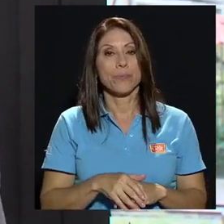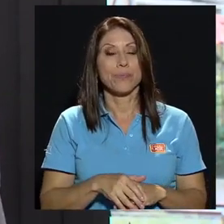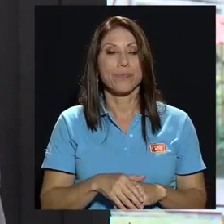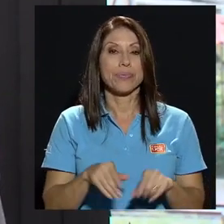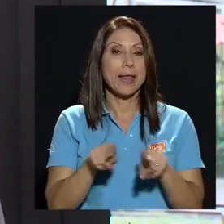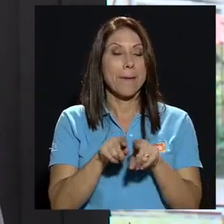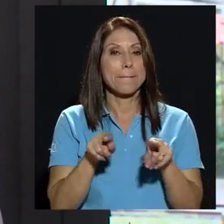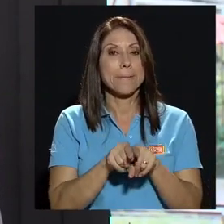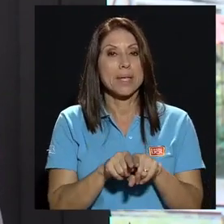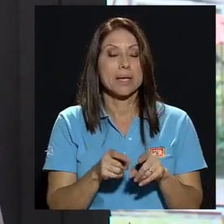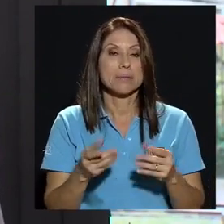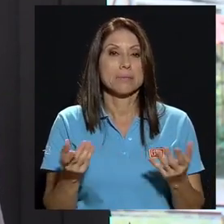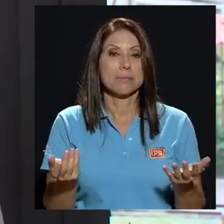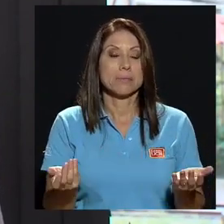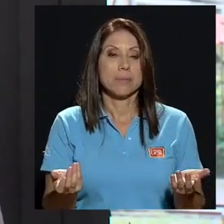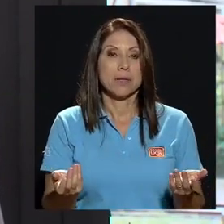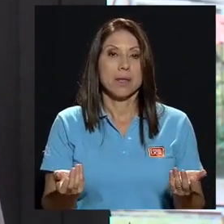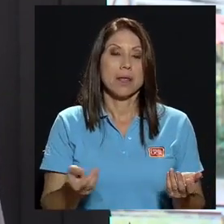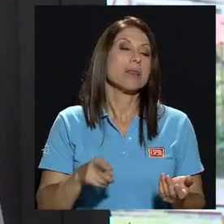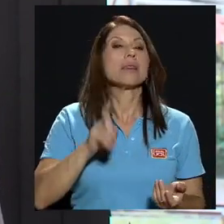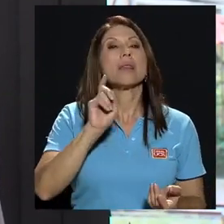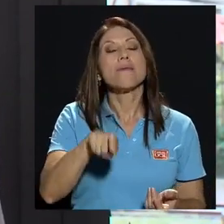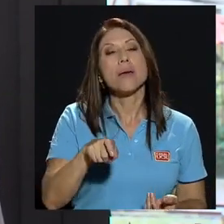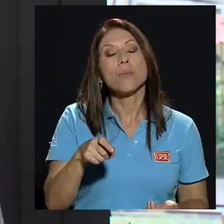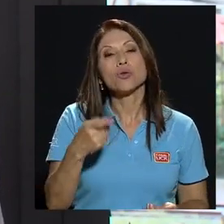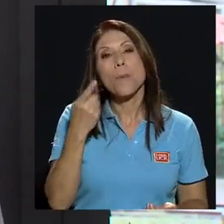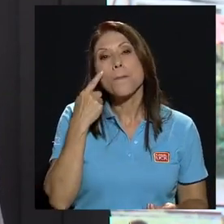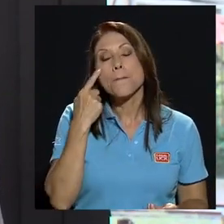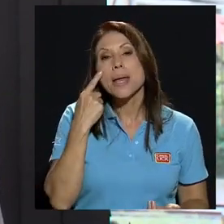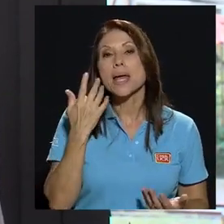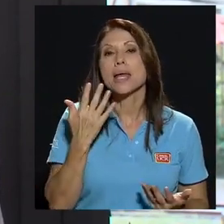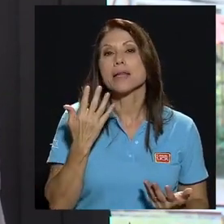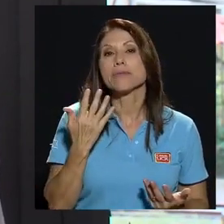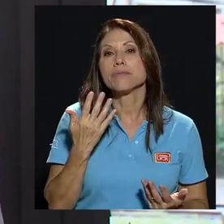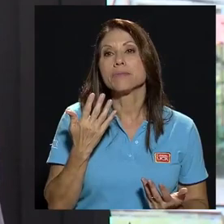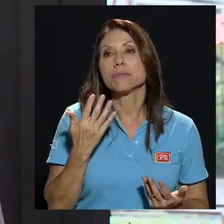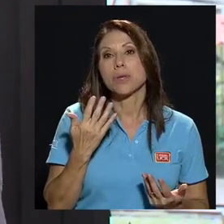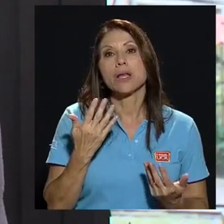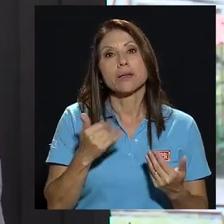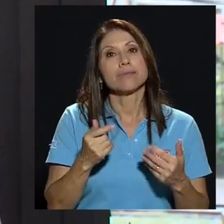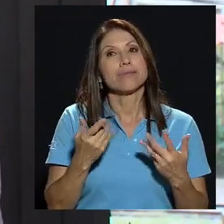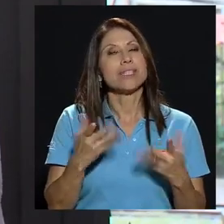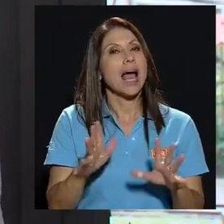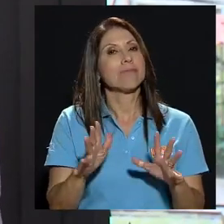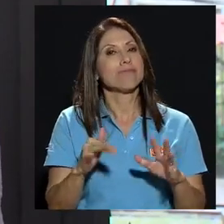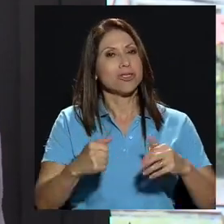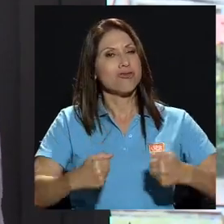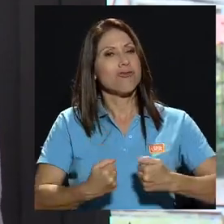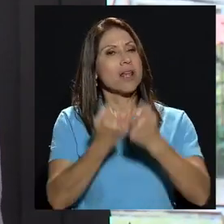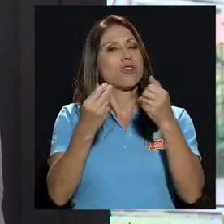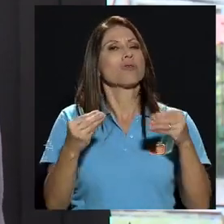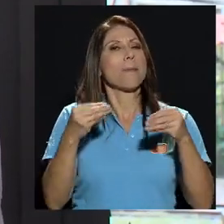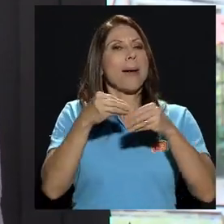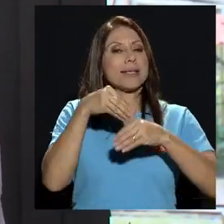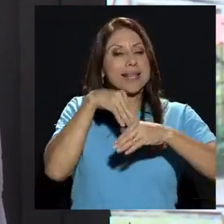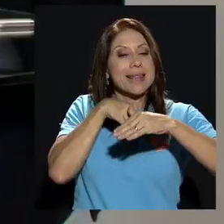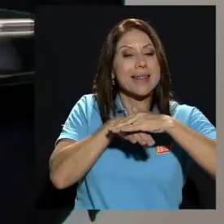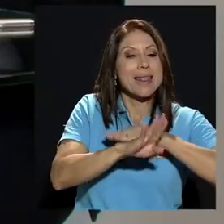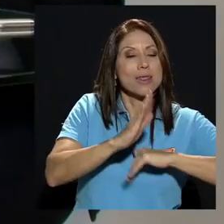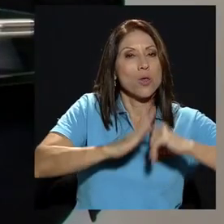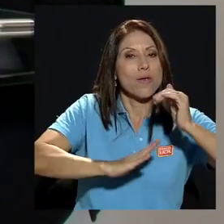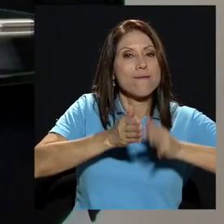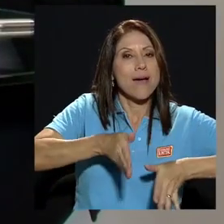también debemos ver como ya son retos más a lo interno nuestro como facultad